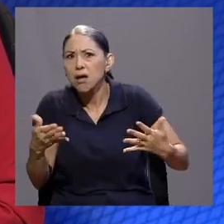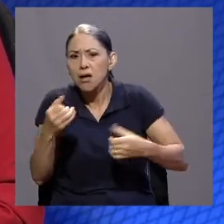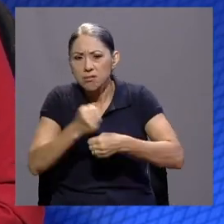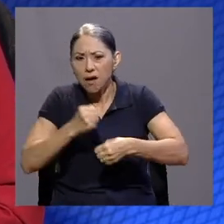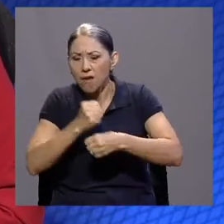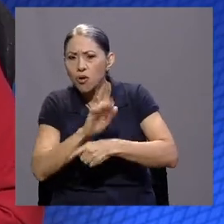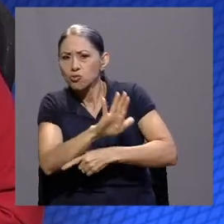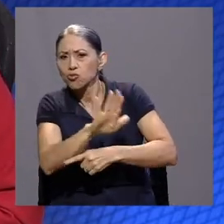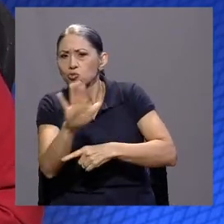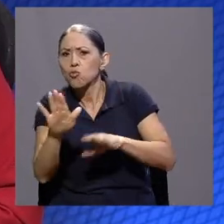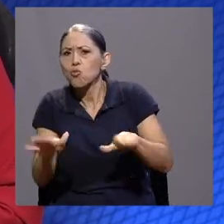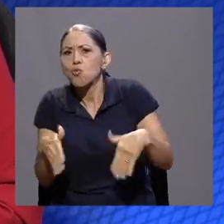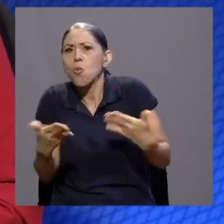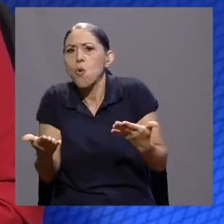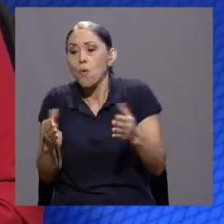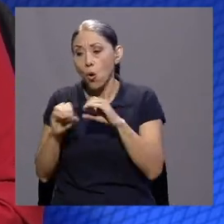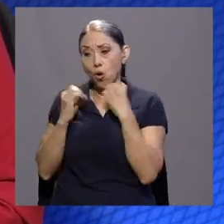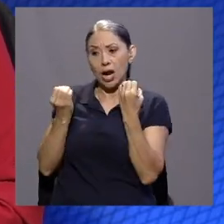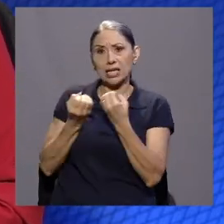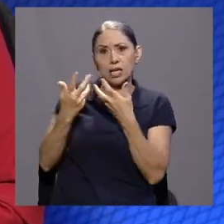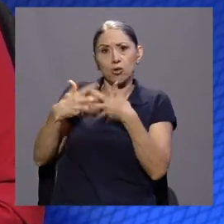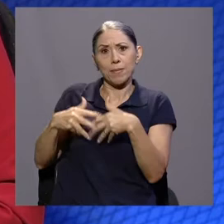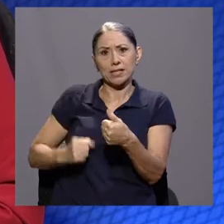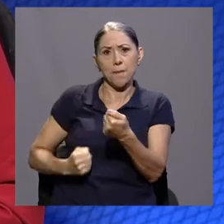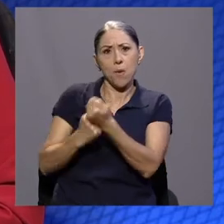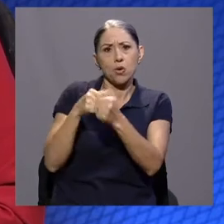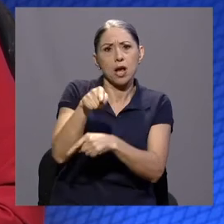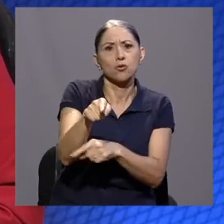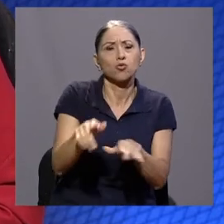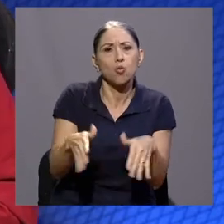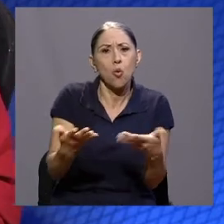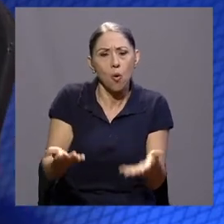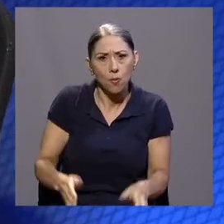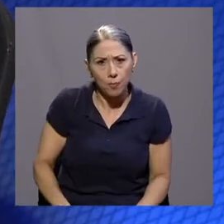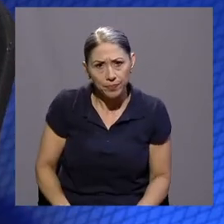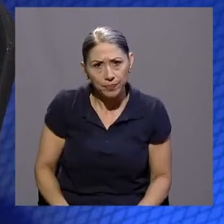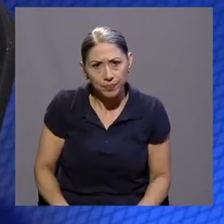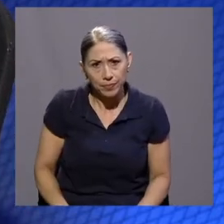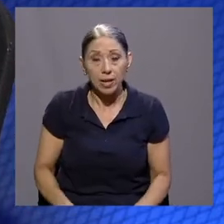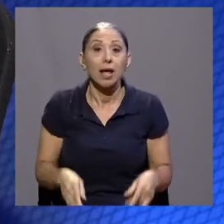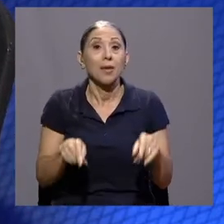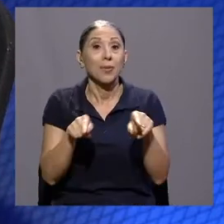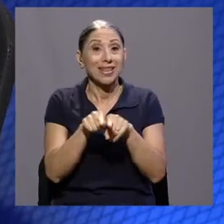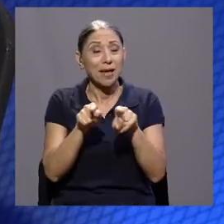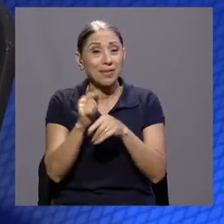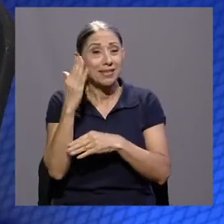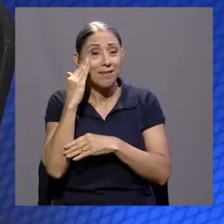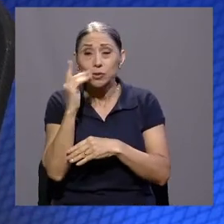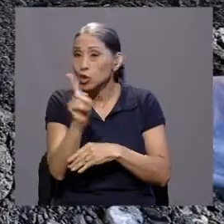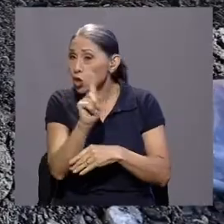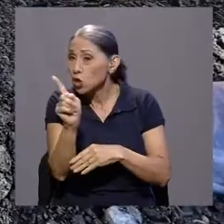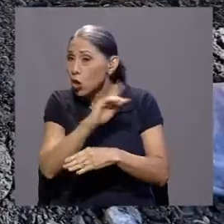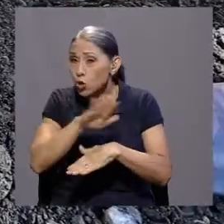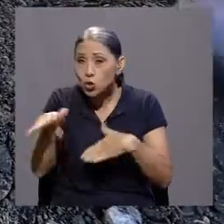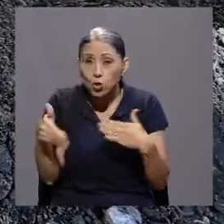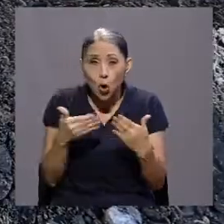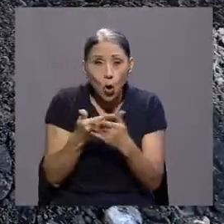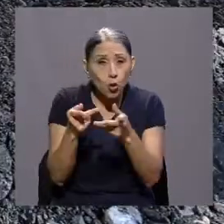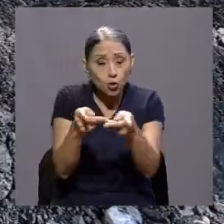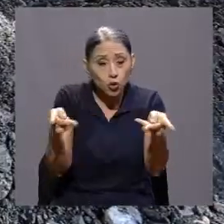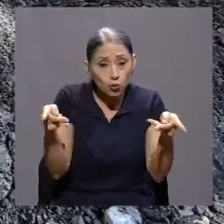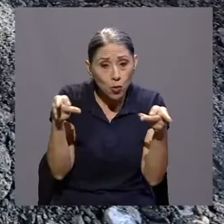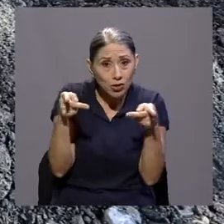trabajo? ¿Qué apoyo están recibiendo de la organización? Porque también es claro, así como no todos los puestos de trabajo son